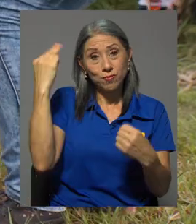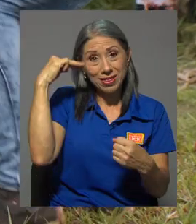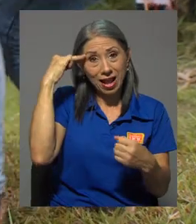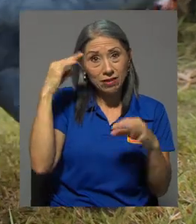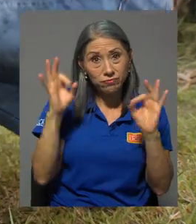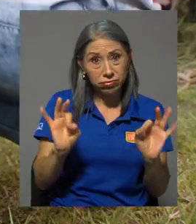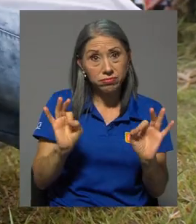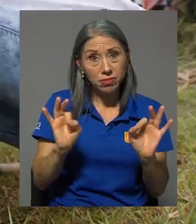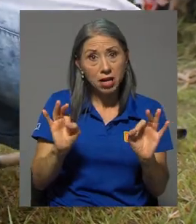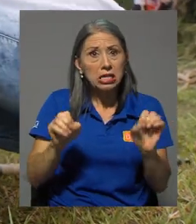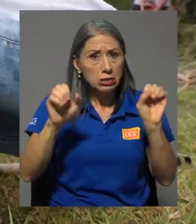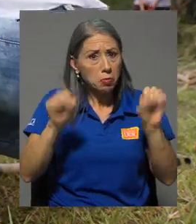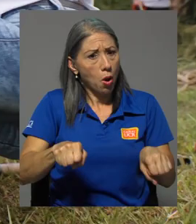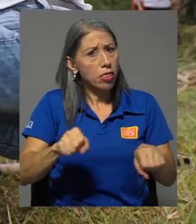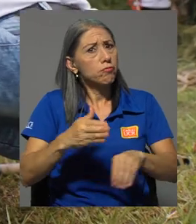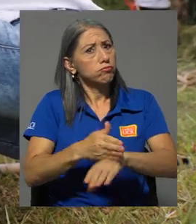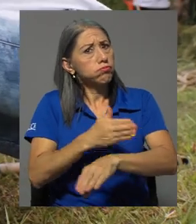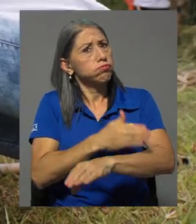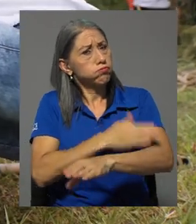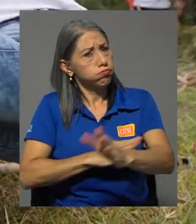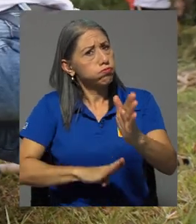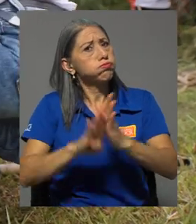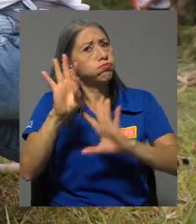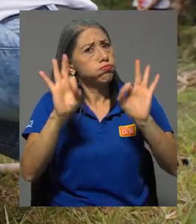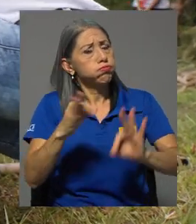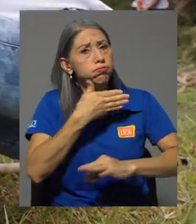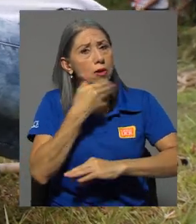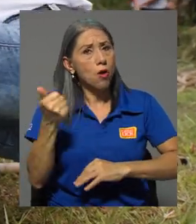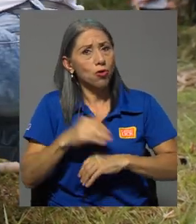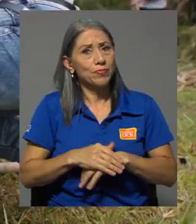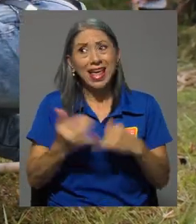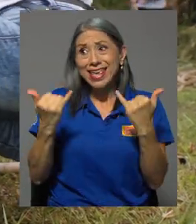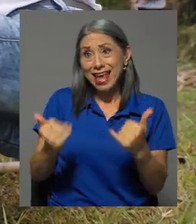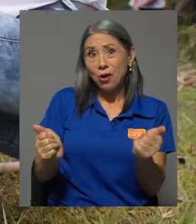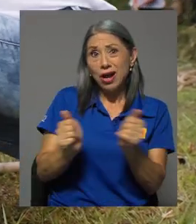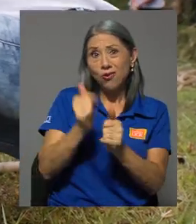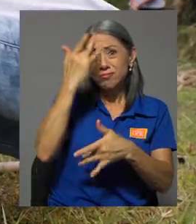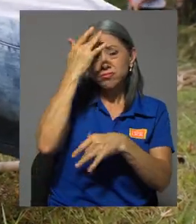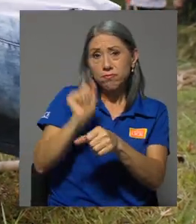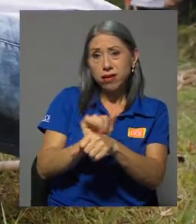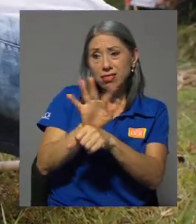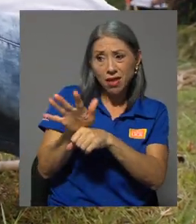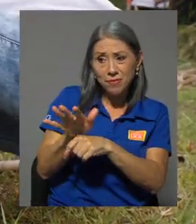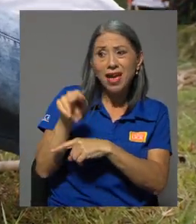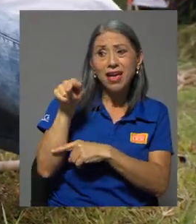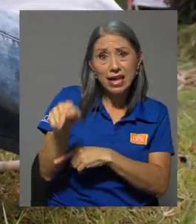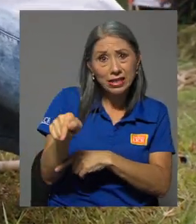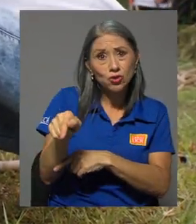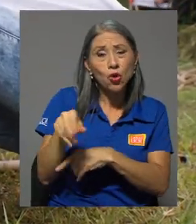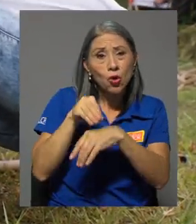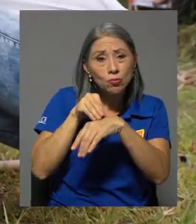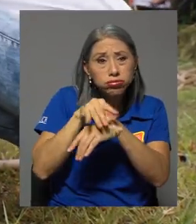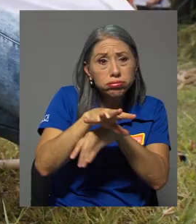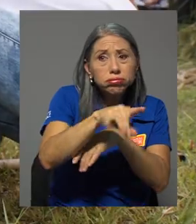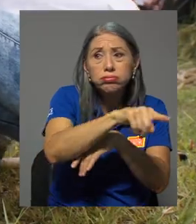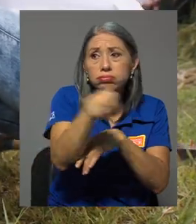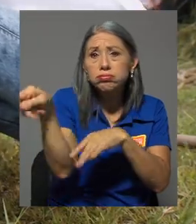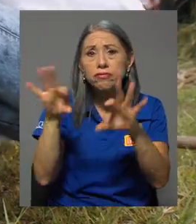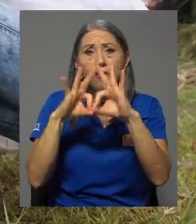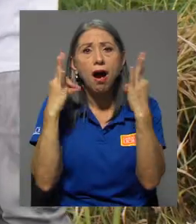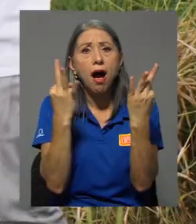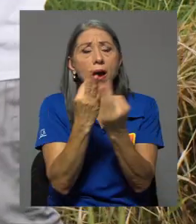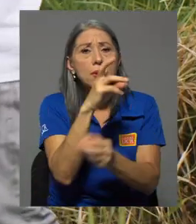uno puede desarrollarse mejor y pues precisamente lo que es esa pandemia es un factor que ha determinado en la familia de los y las